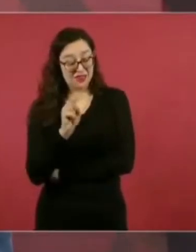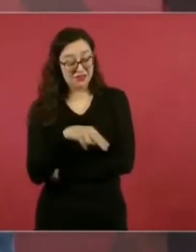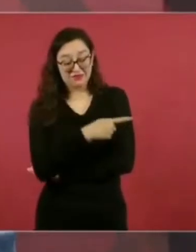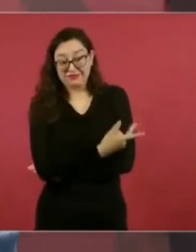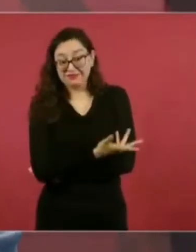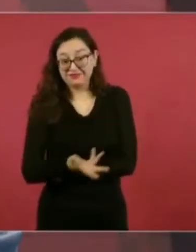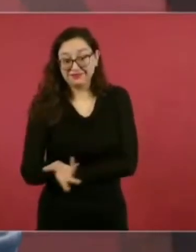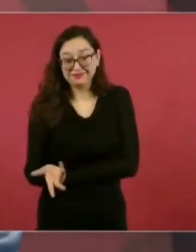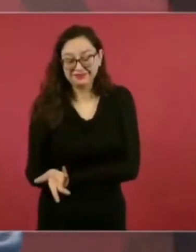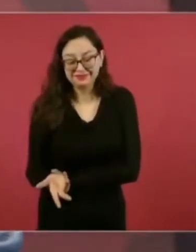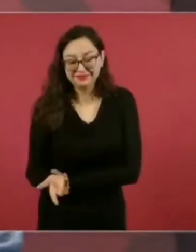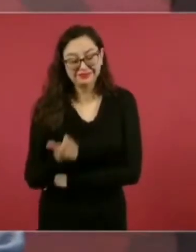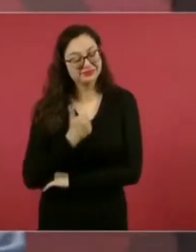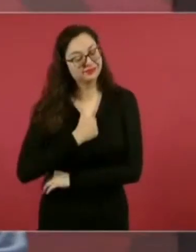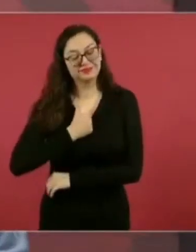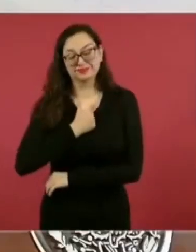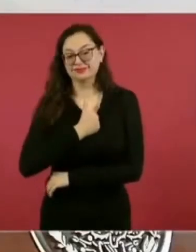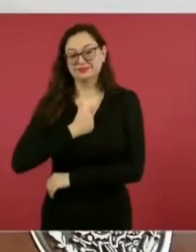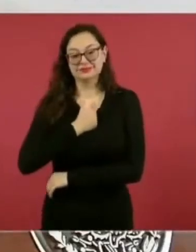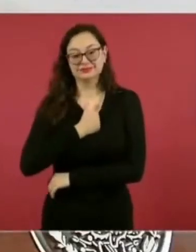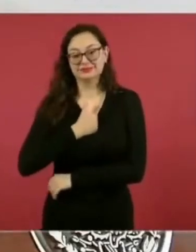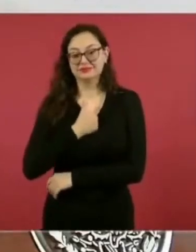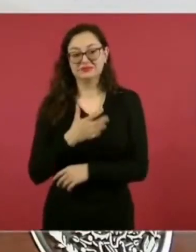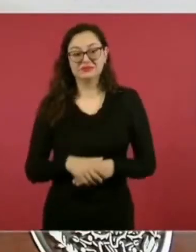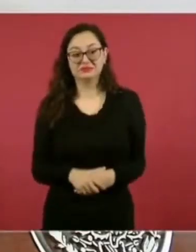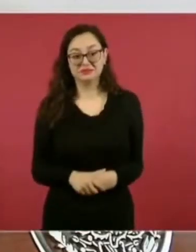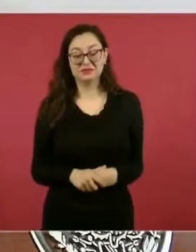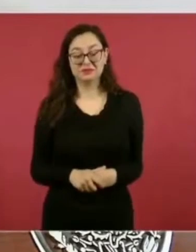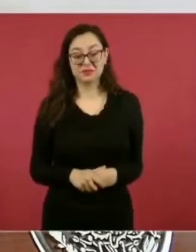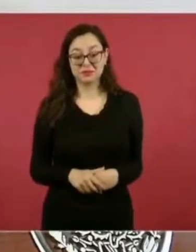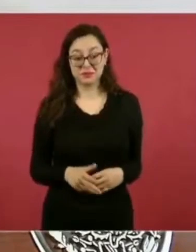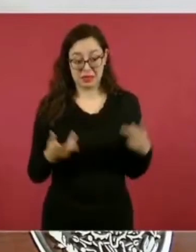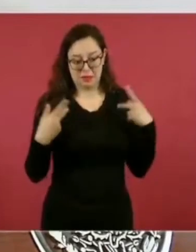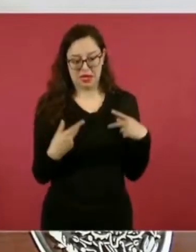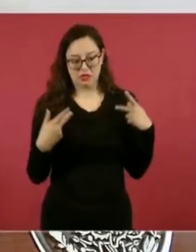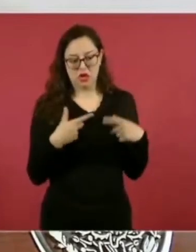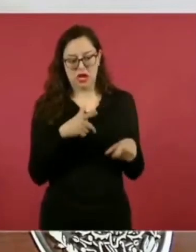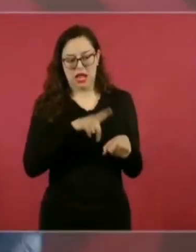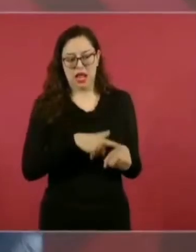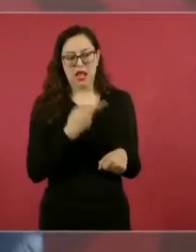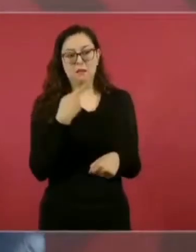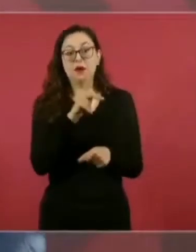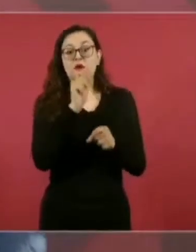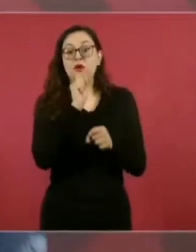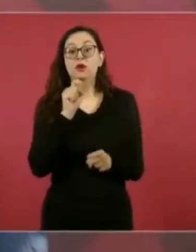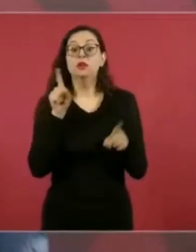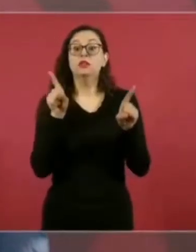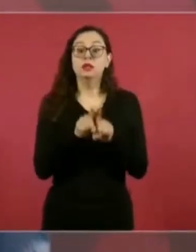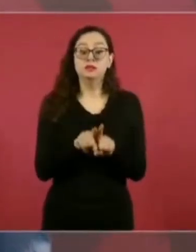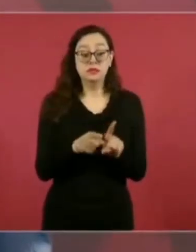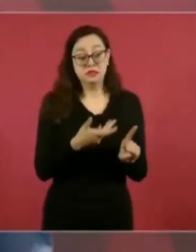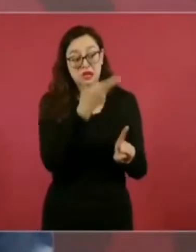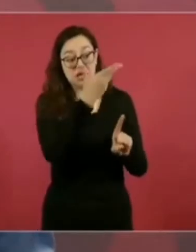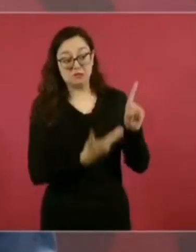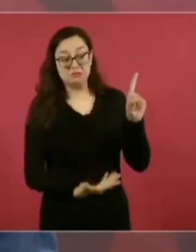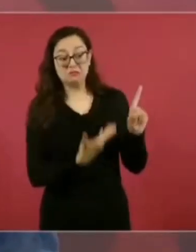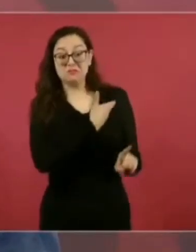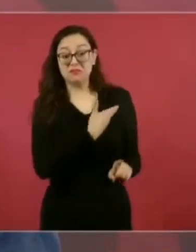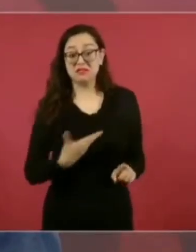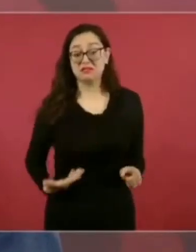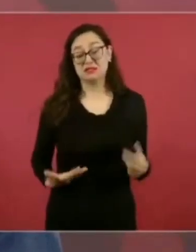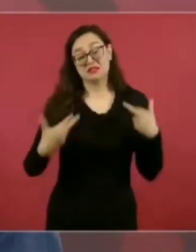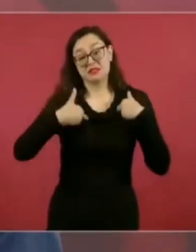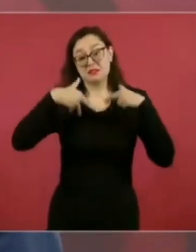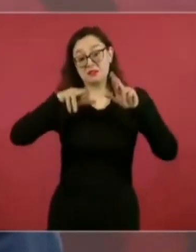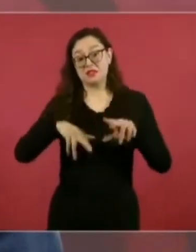aún haya sido como haya sido representó al